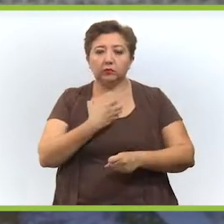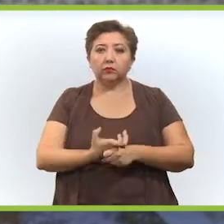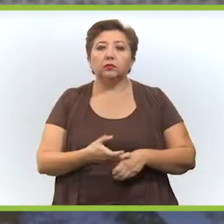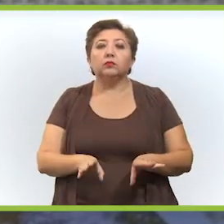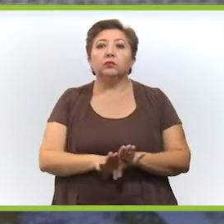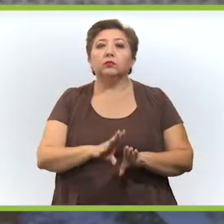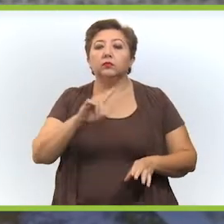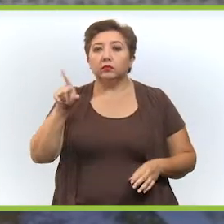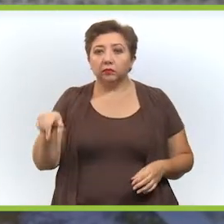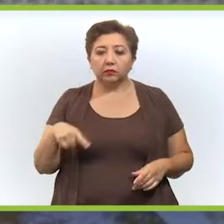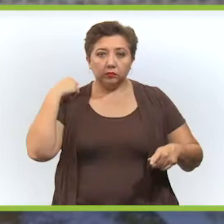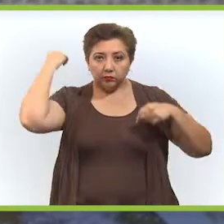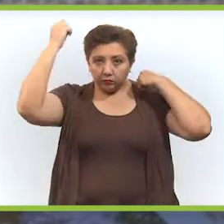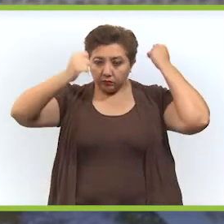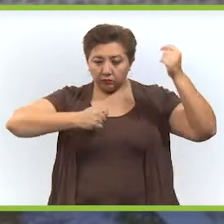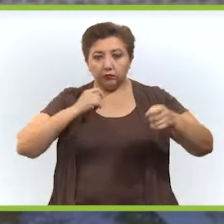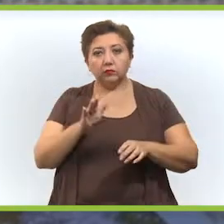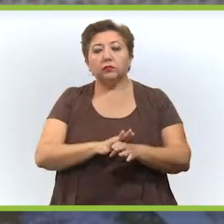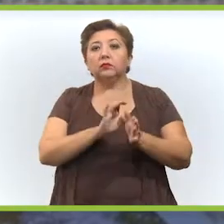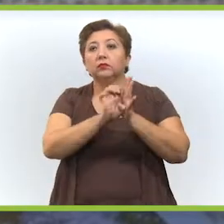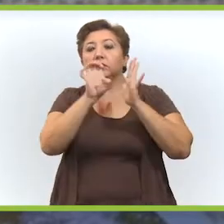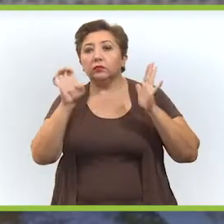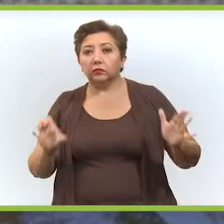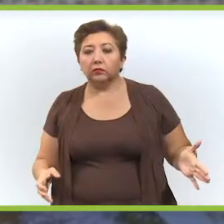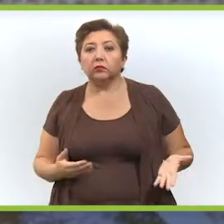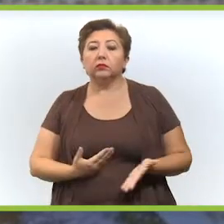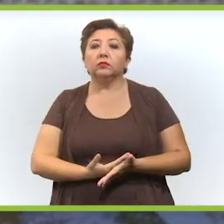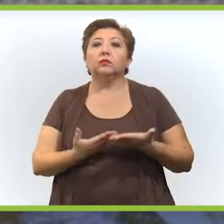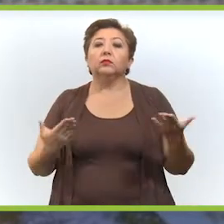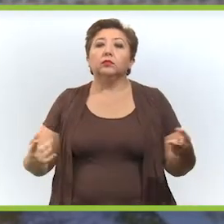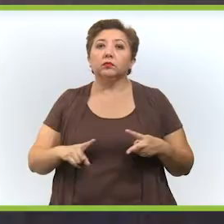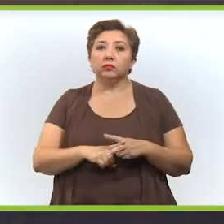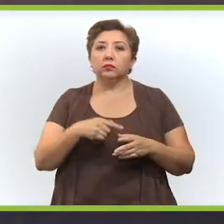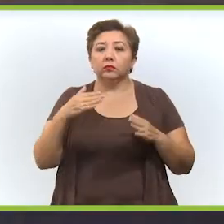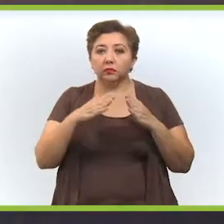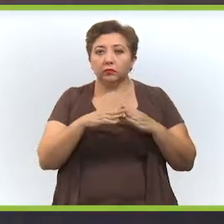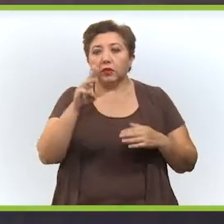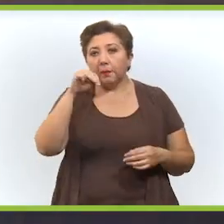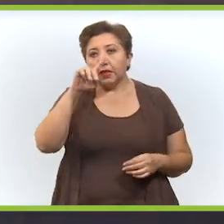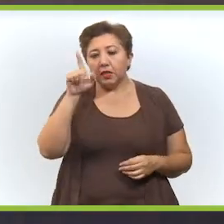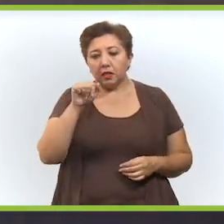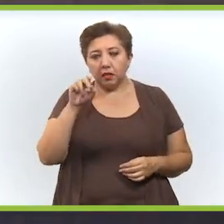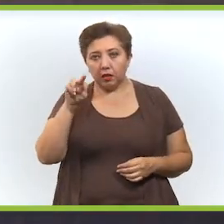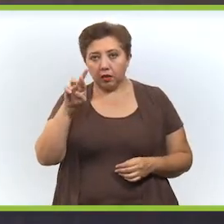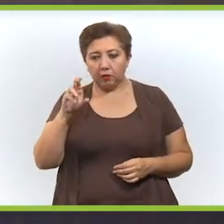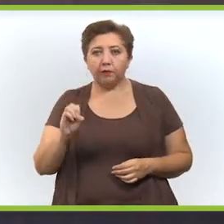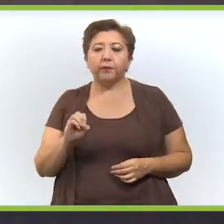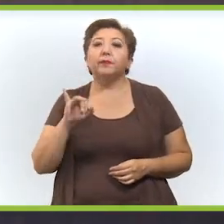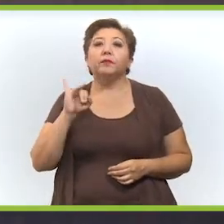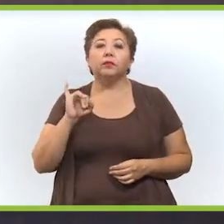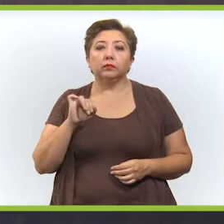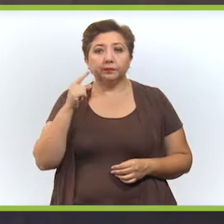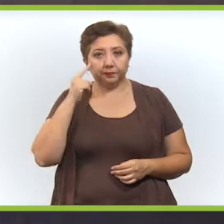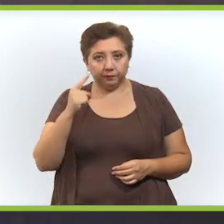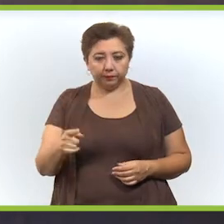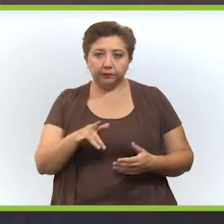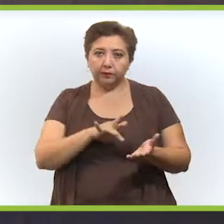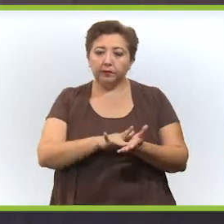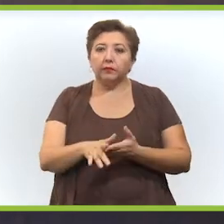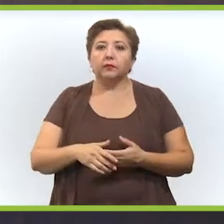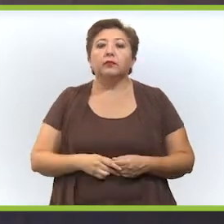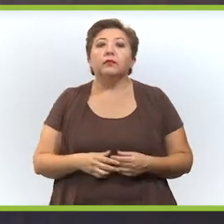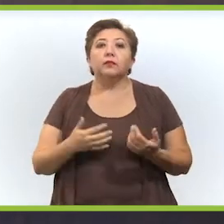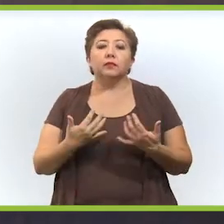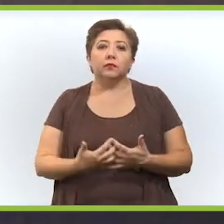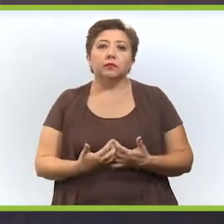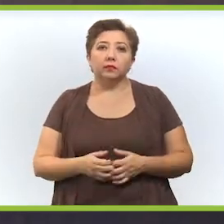lo es el turismo. Por ejemplo, con la reciente inauguración de Casa Manzanero. Así es, Lifder, mira, con el apoyo de la iniciativa privada